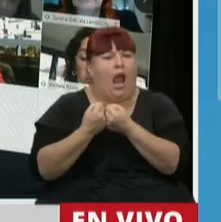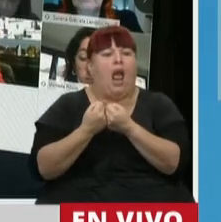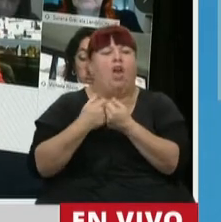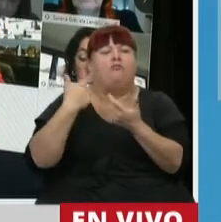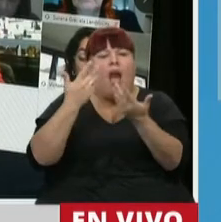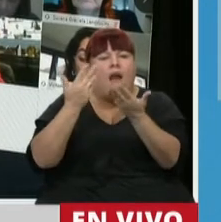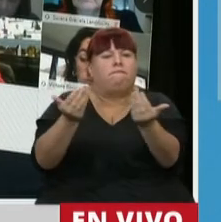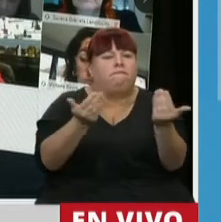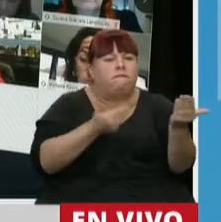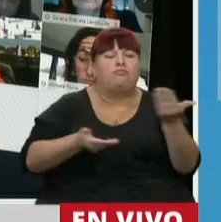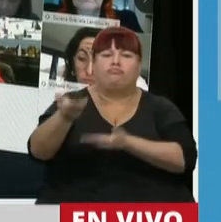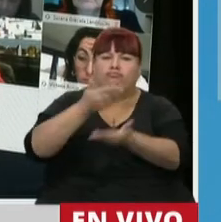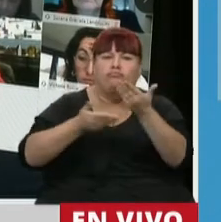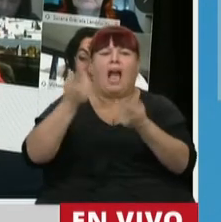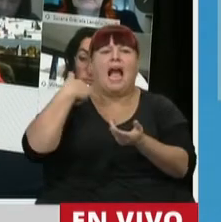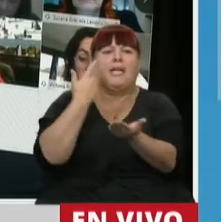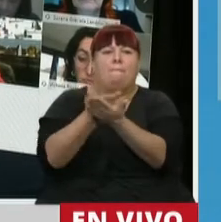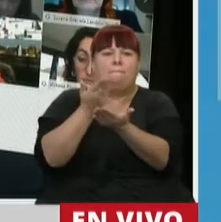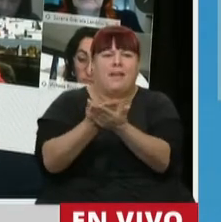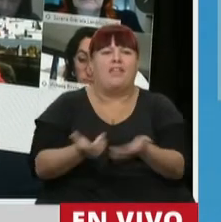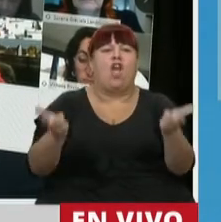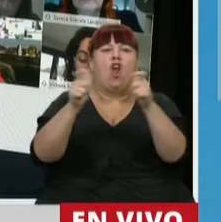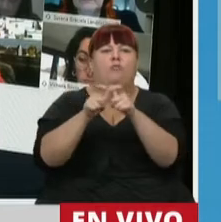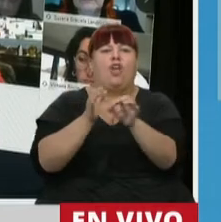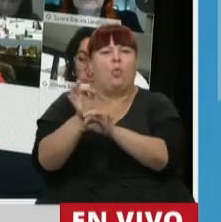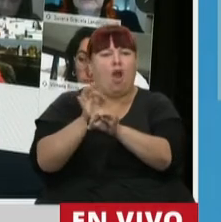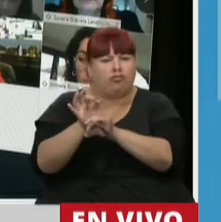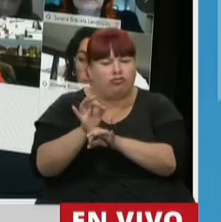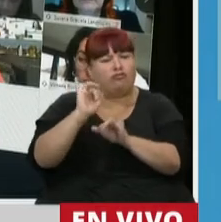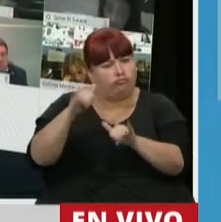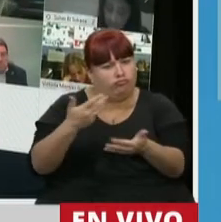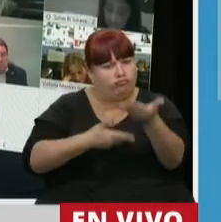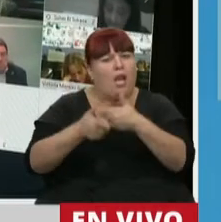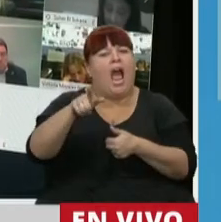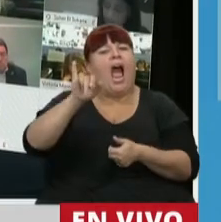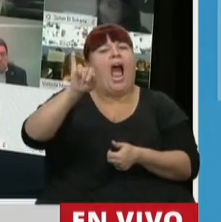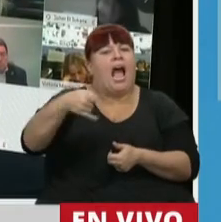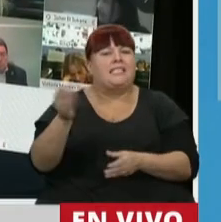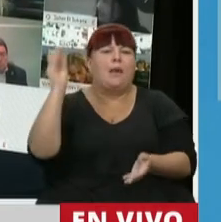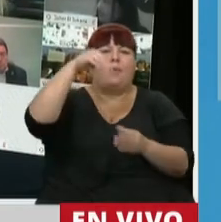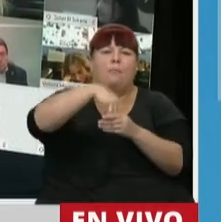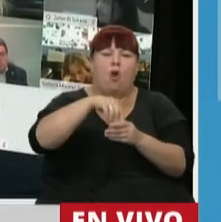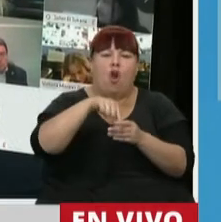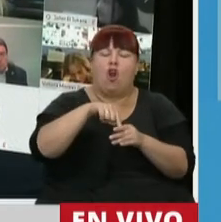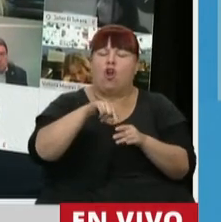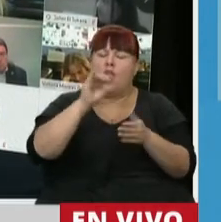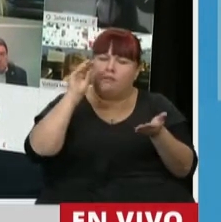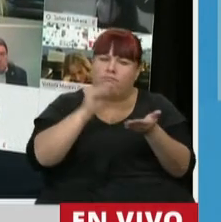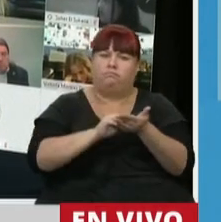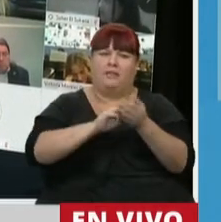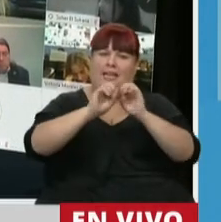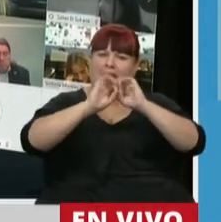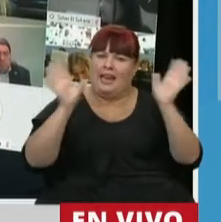escuchado los pedidos que hicimos en el día de ayer en la Comisión de Educación y de haber aceptado la inclusión expresa y